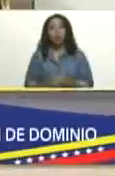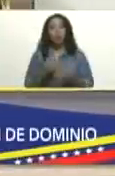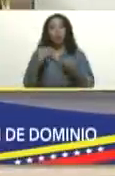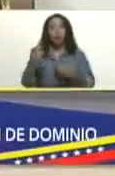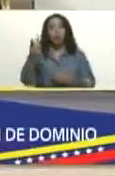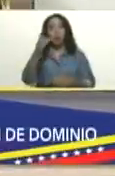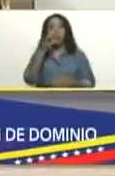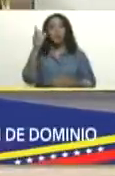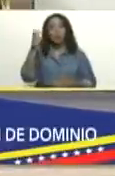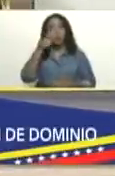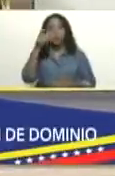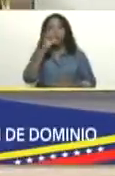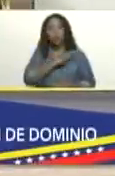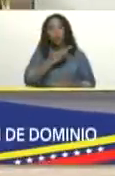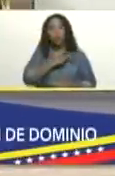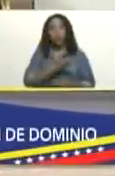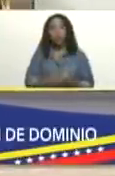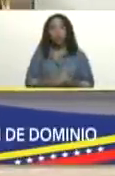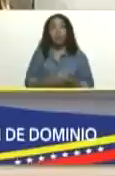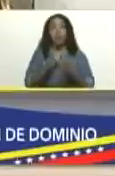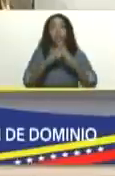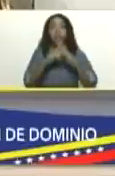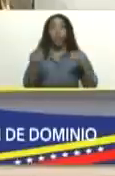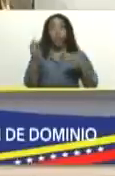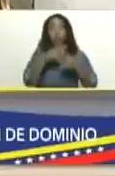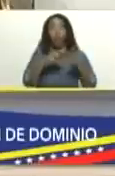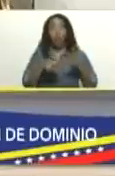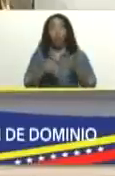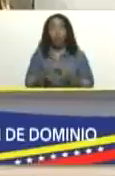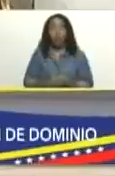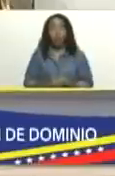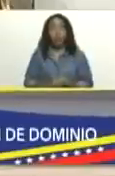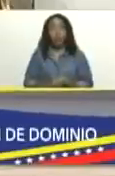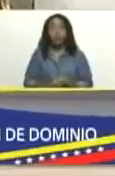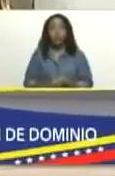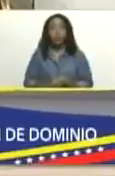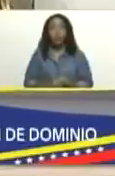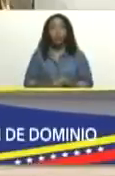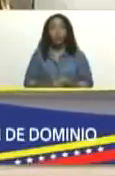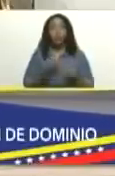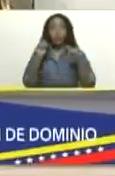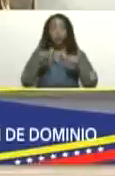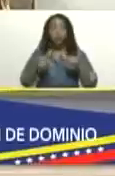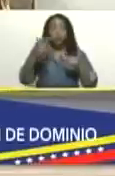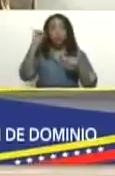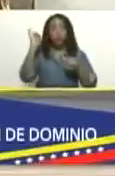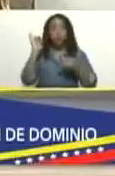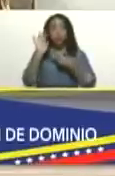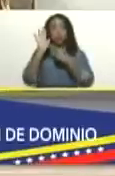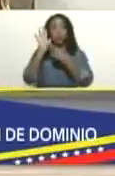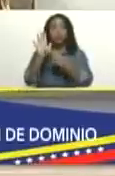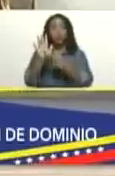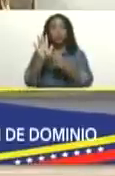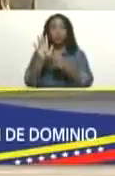social todos estos recursos y aquí está esta novísima